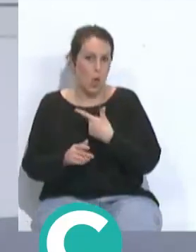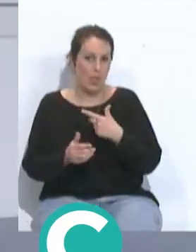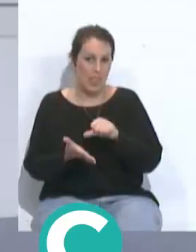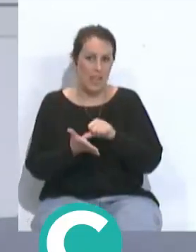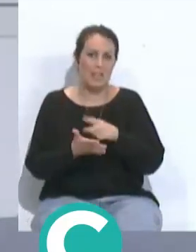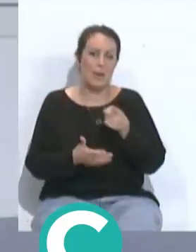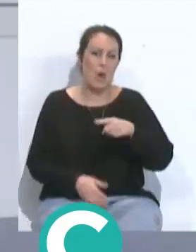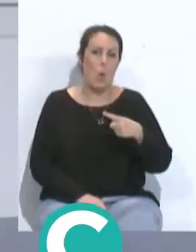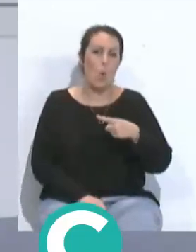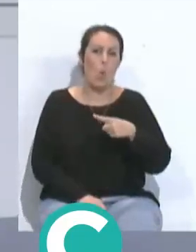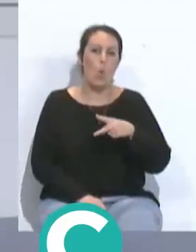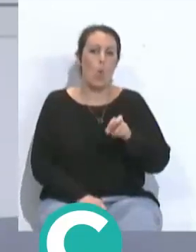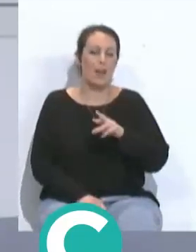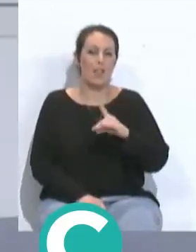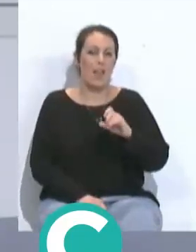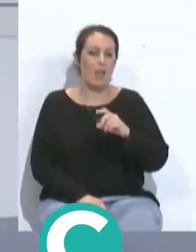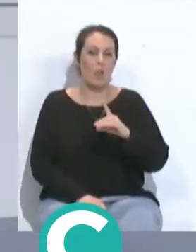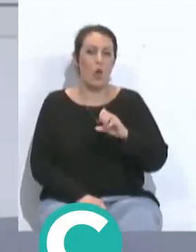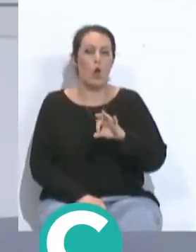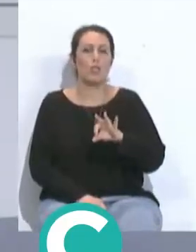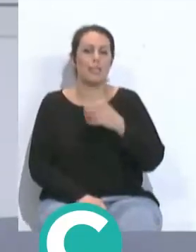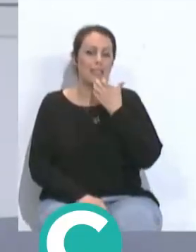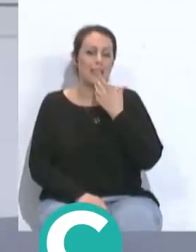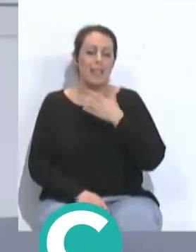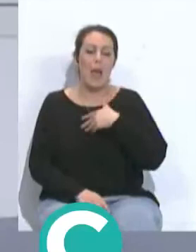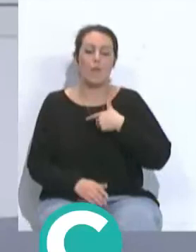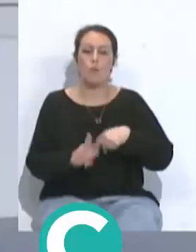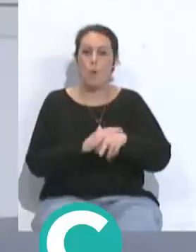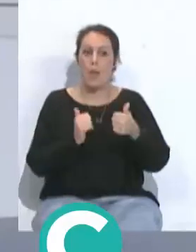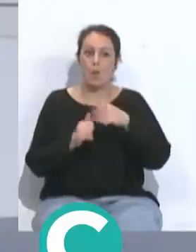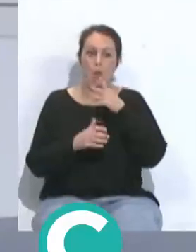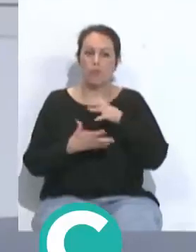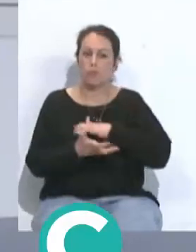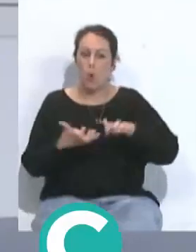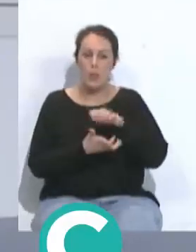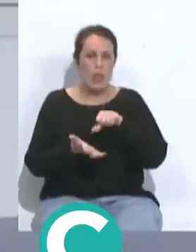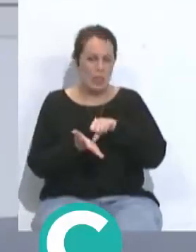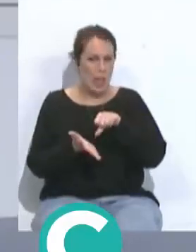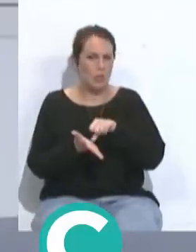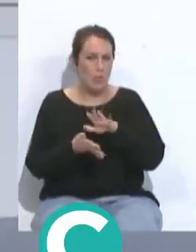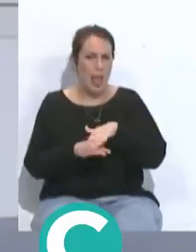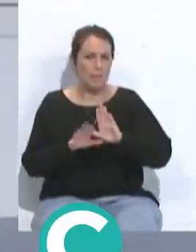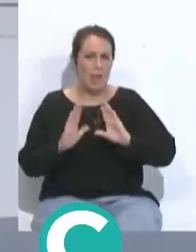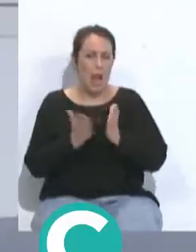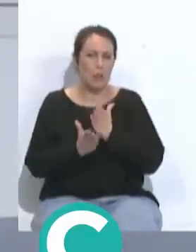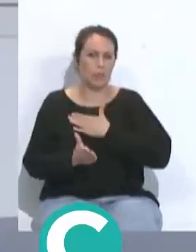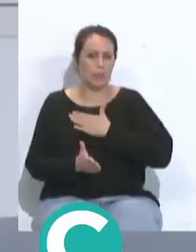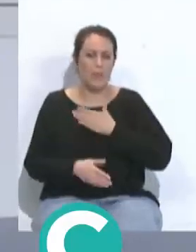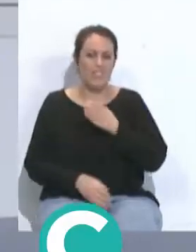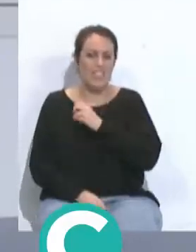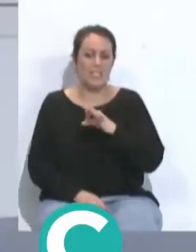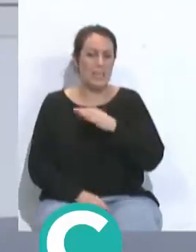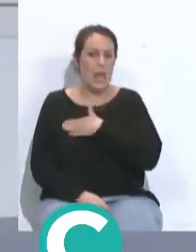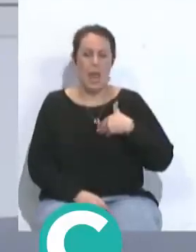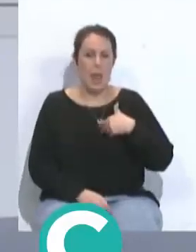guardado si quieren más fútbol quieren tener más el balón porque va a haber una lucha muy intensa en el centro del campo en la posesión del balón y el Betis quiere